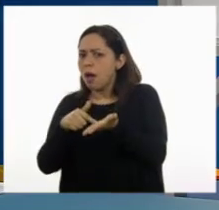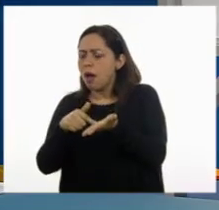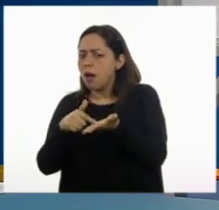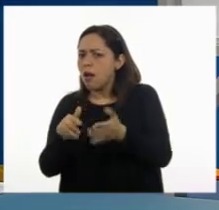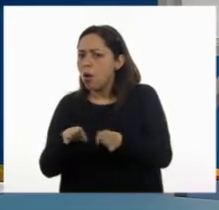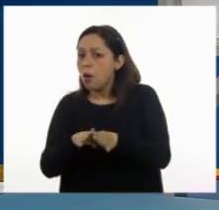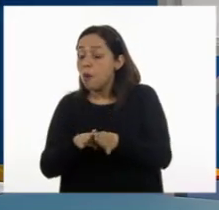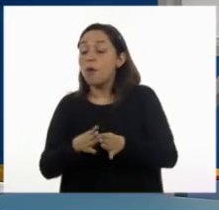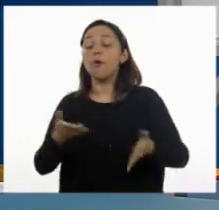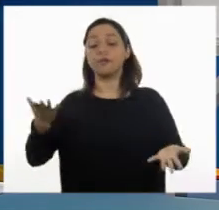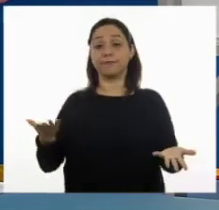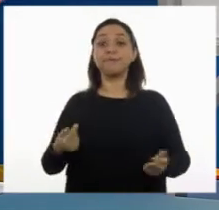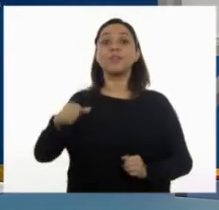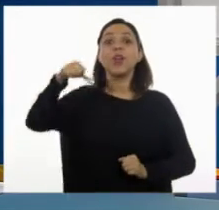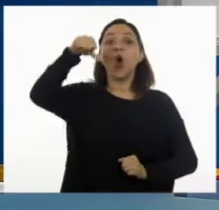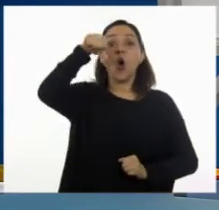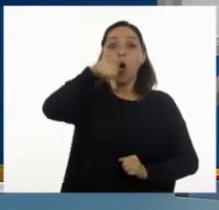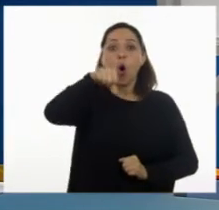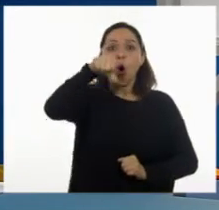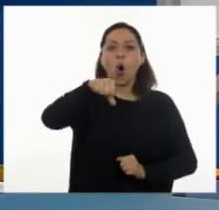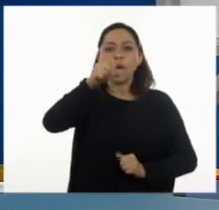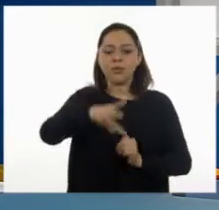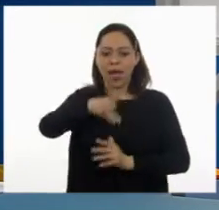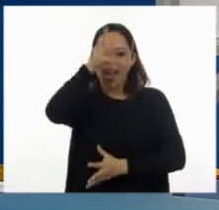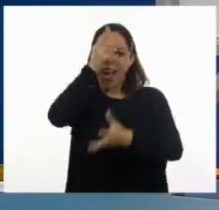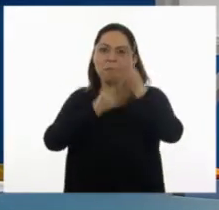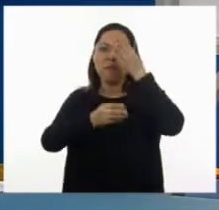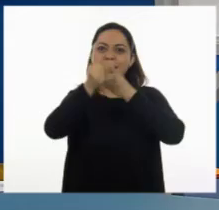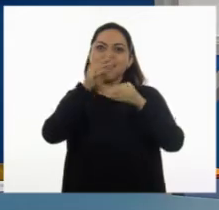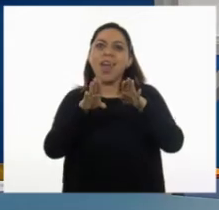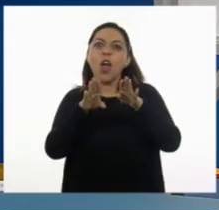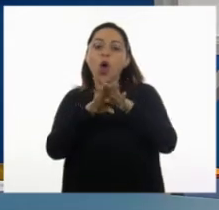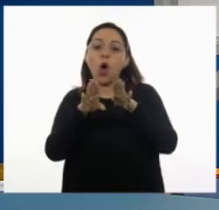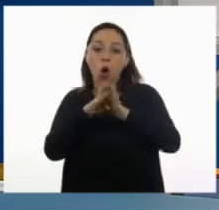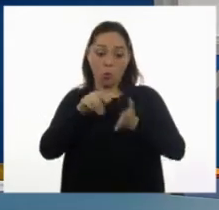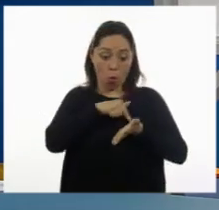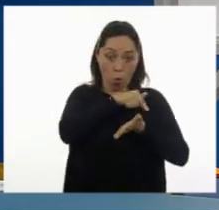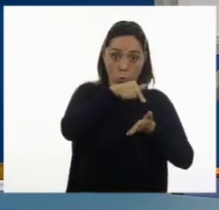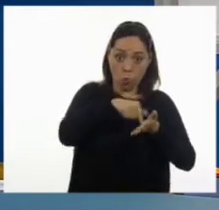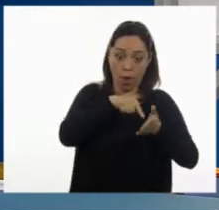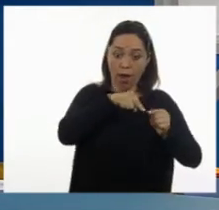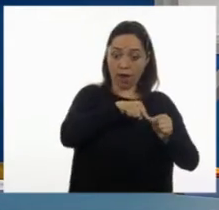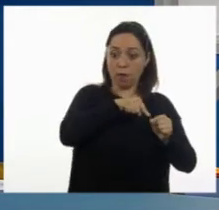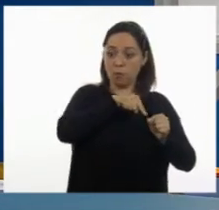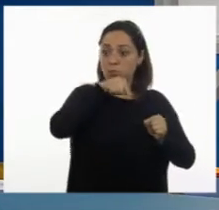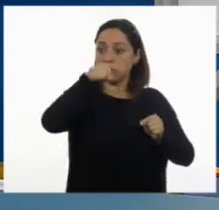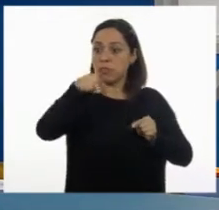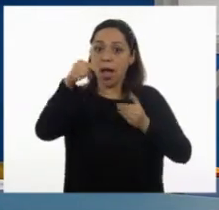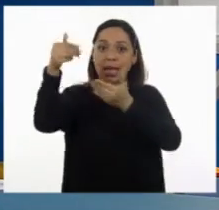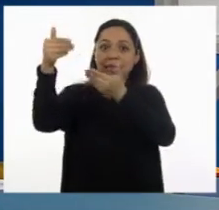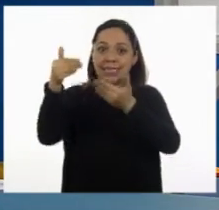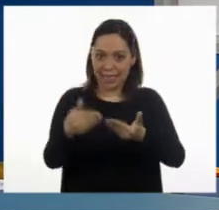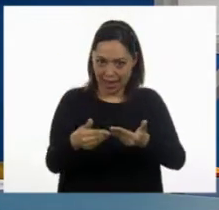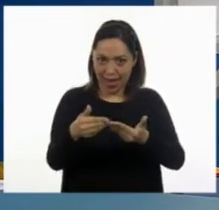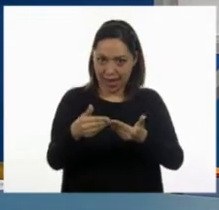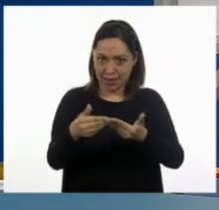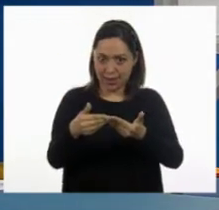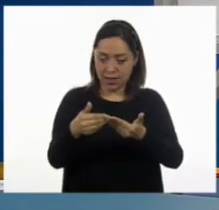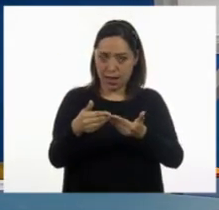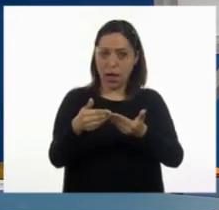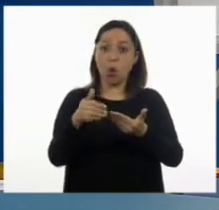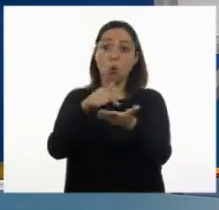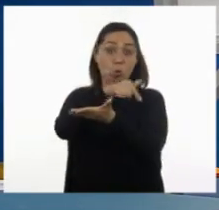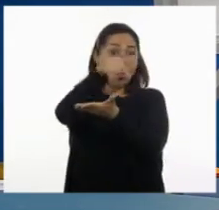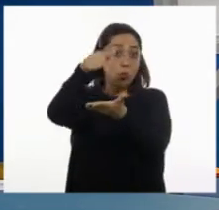vamos a ver cómo podemos llegar a un lugar. Pero no es como tú me dices, no es un lugar en concreto, sino